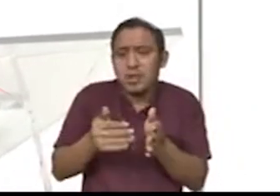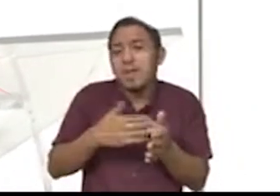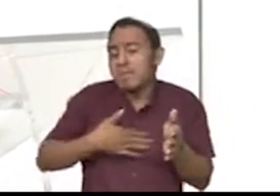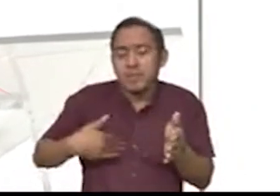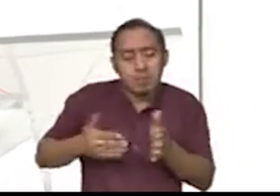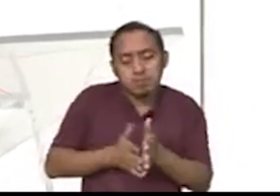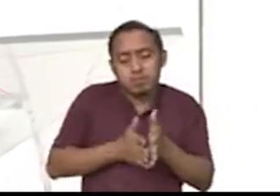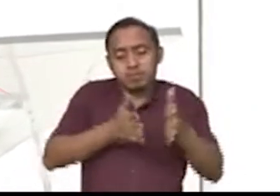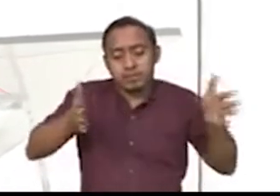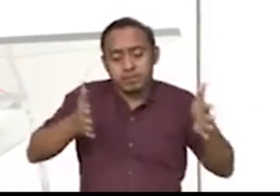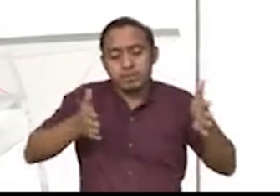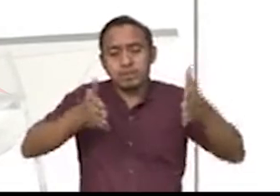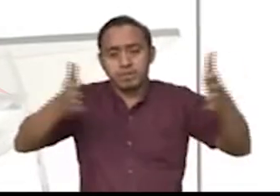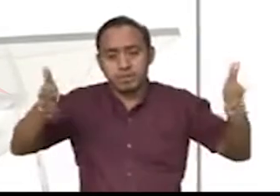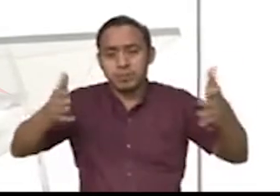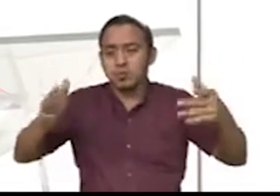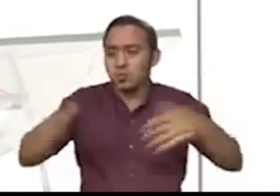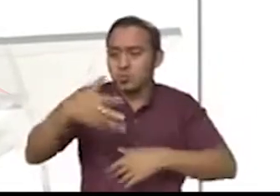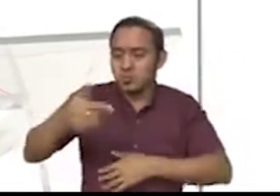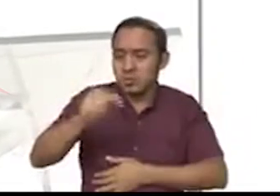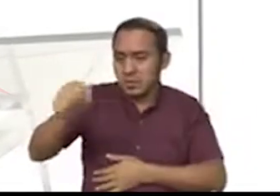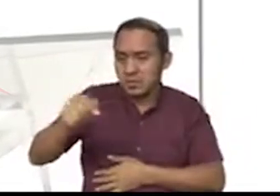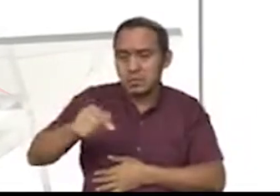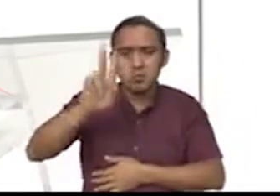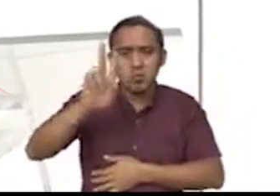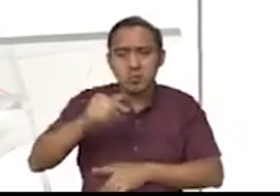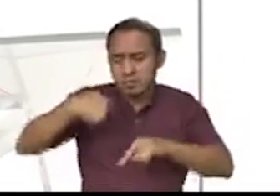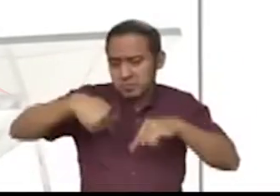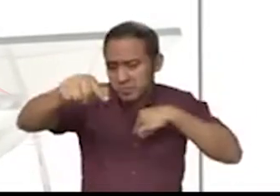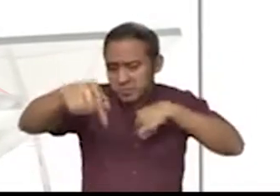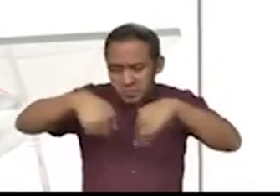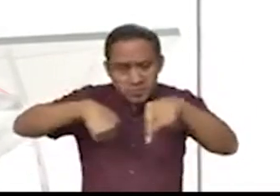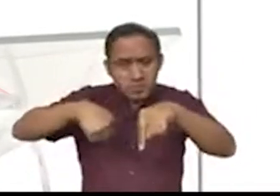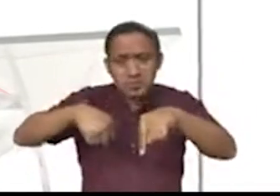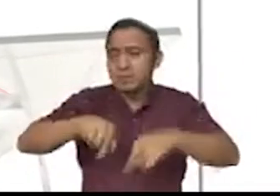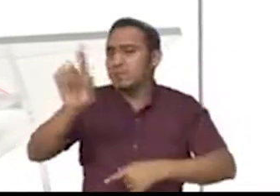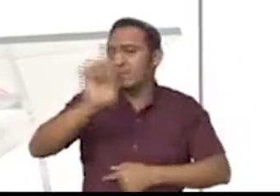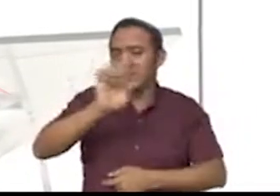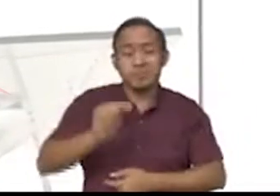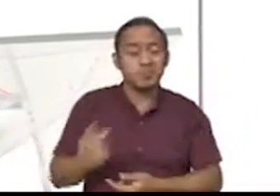ampliarlas. Otras que tenían solo dos carriles tuvimos que